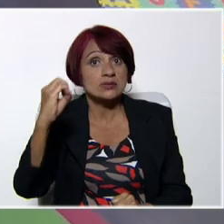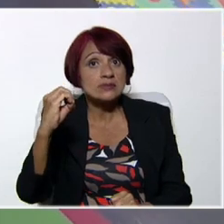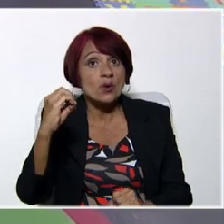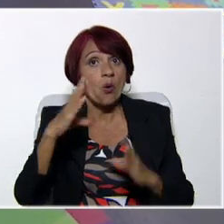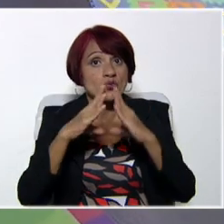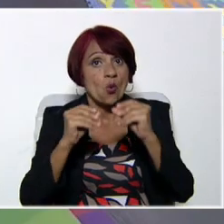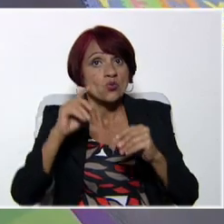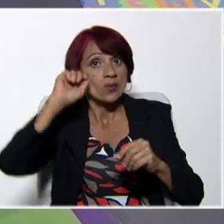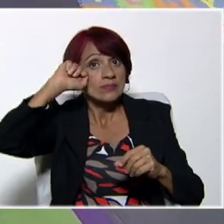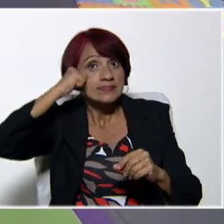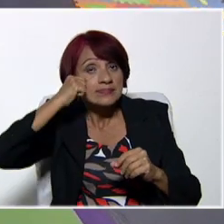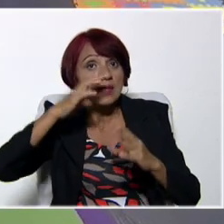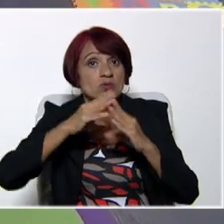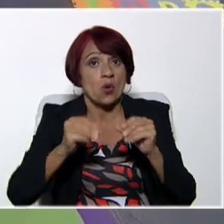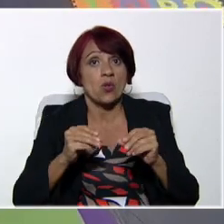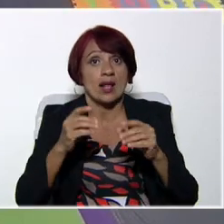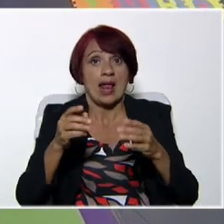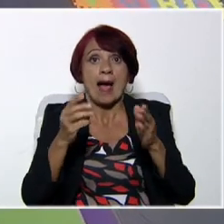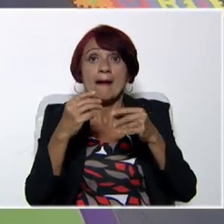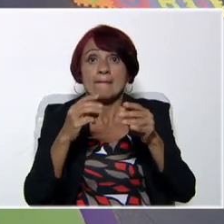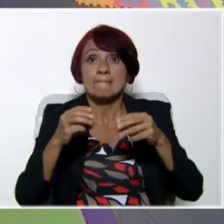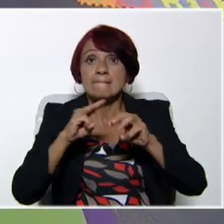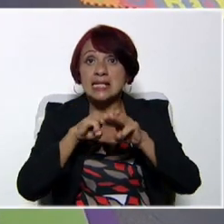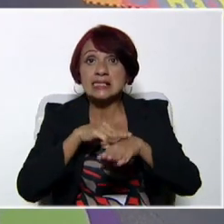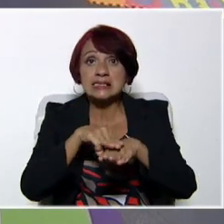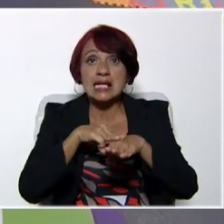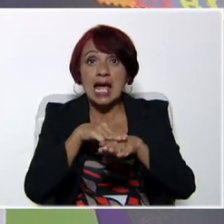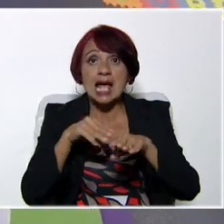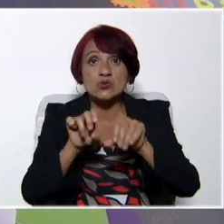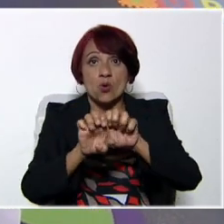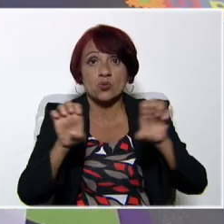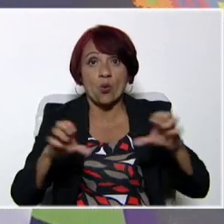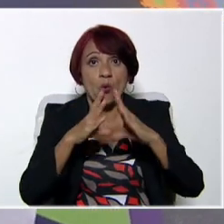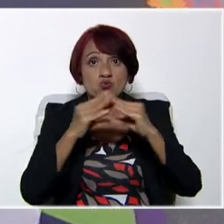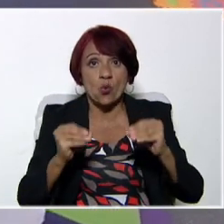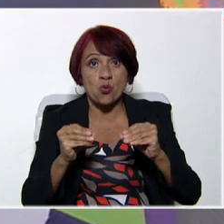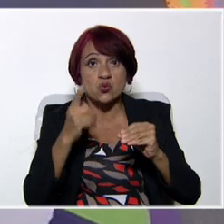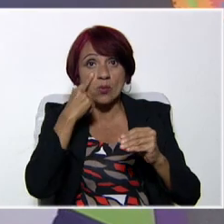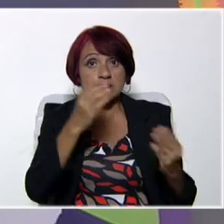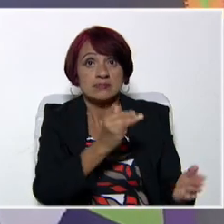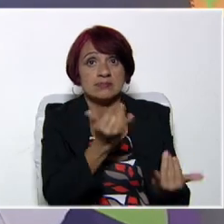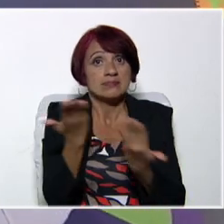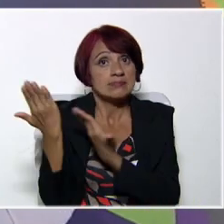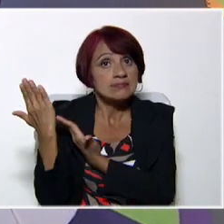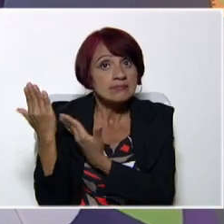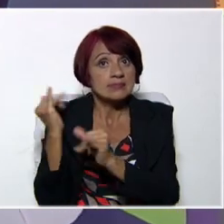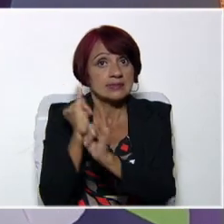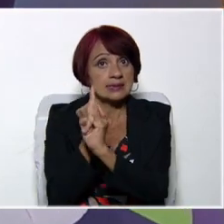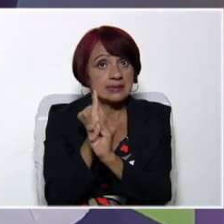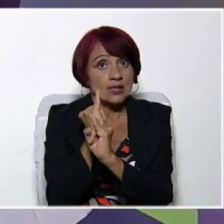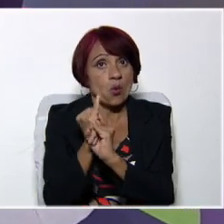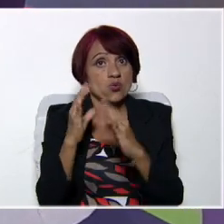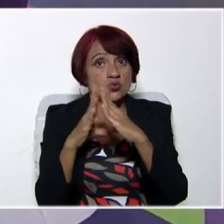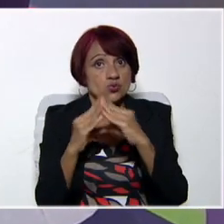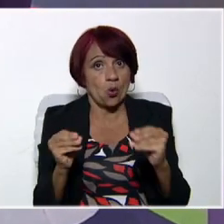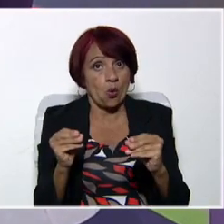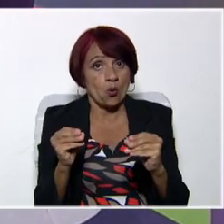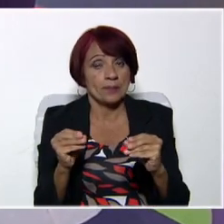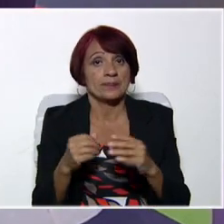recomendamos la página web oficial del Ministerio del Poder Popular para la Educación, me.gov